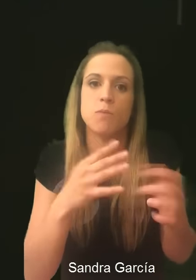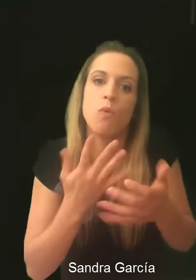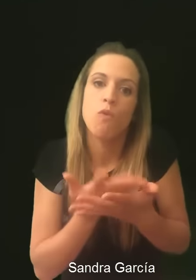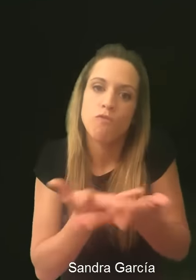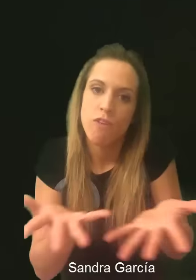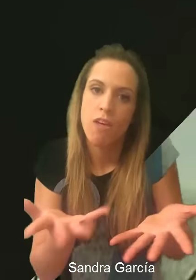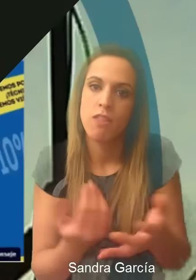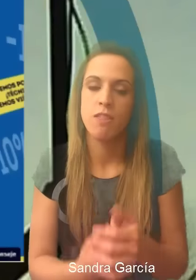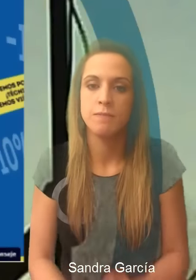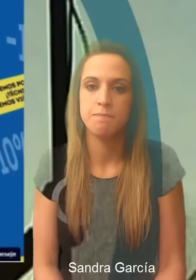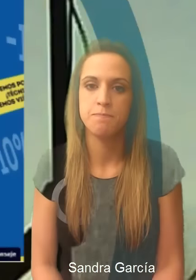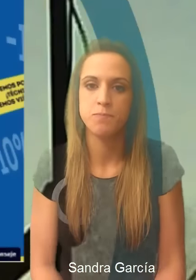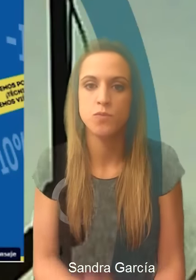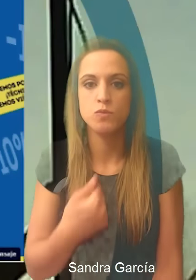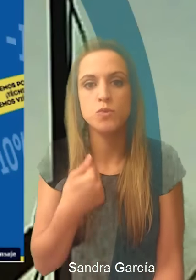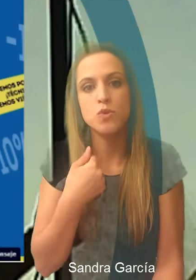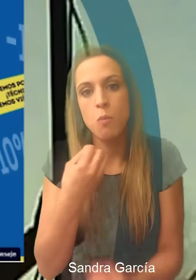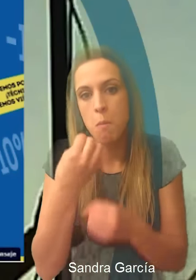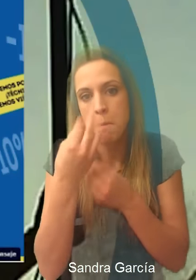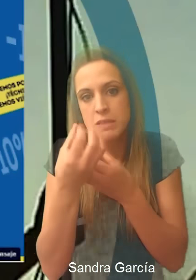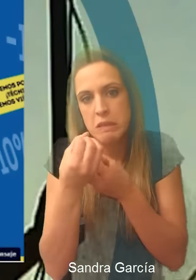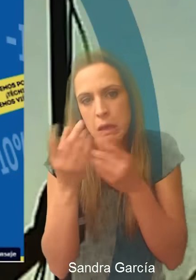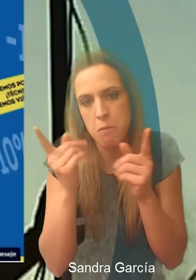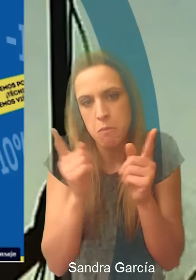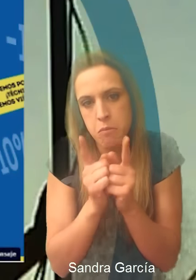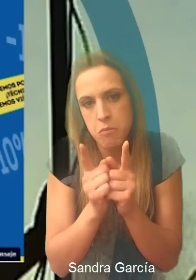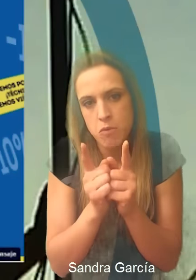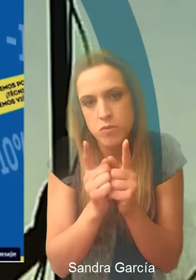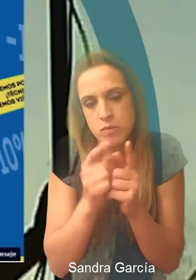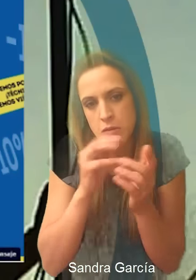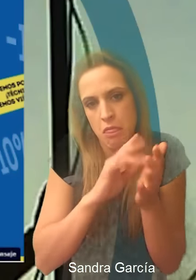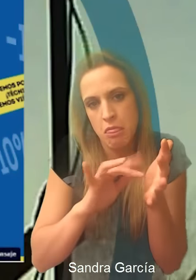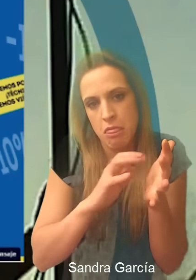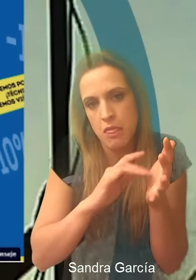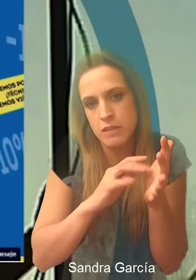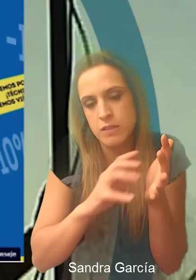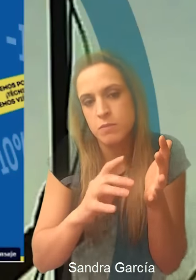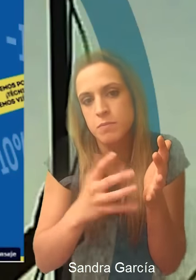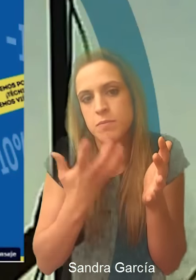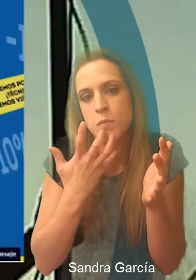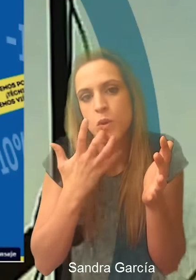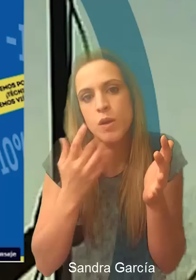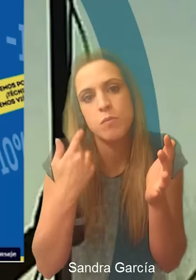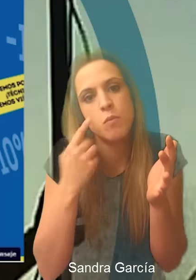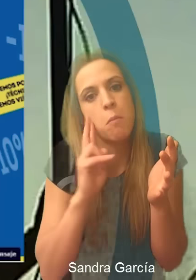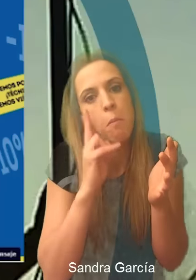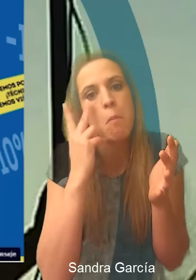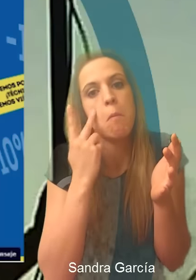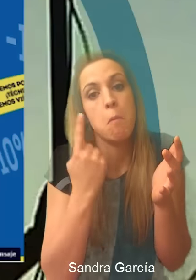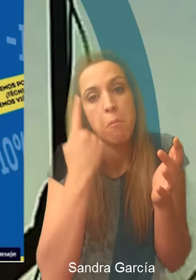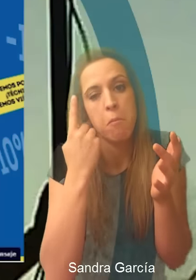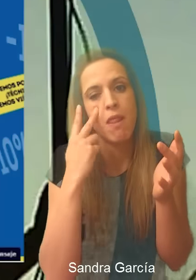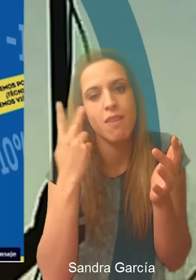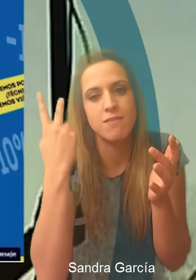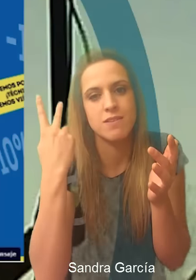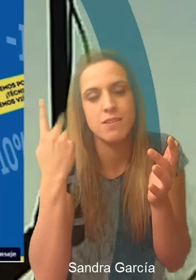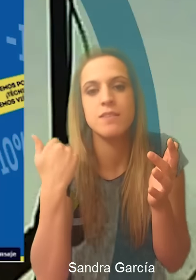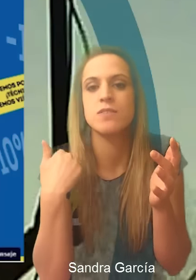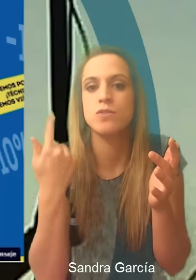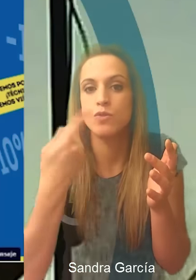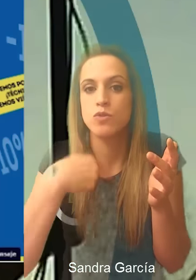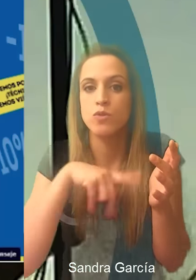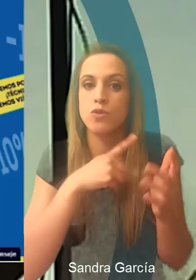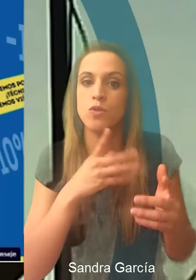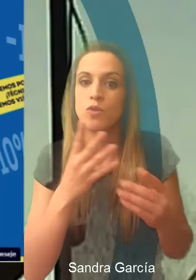y pongo pequeños mensajes, pues, como el de arriba que veis, vendemos porque nos ponemos en la piel del